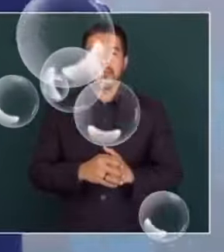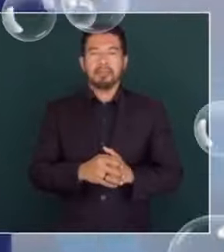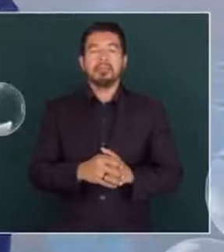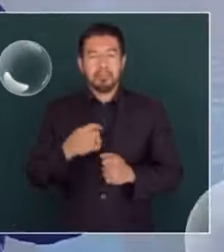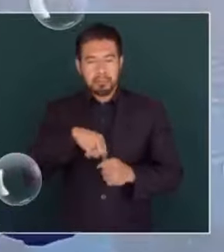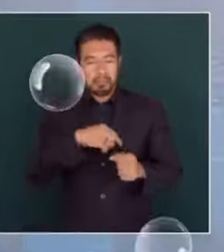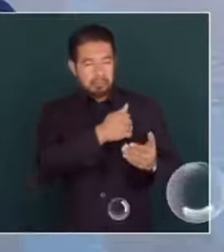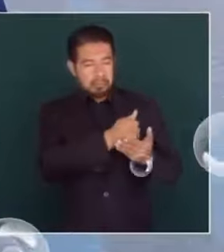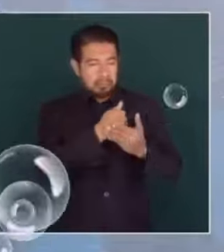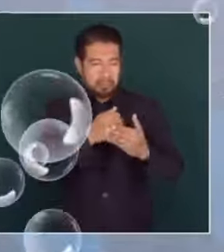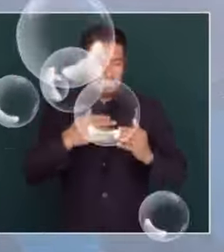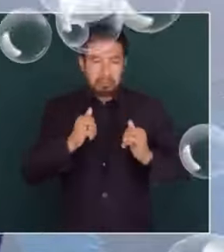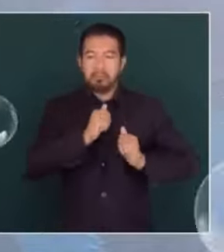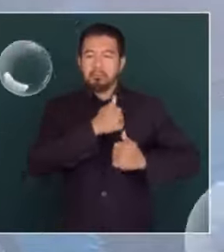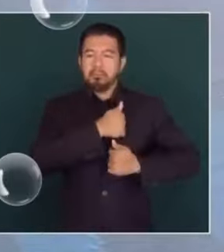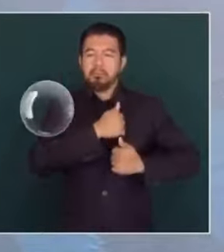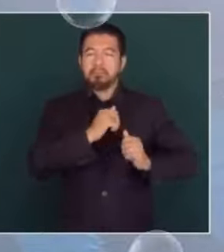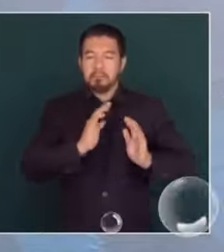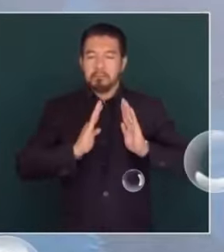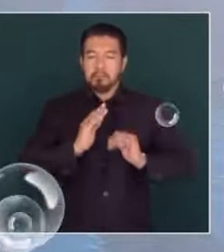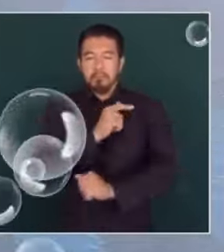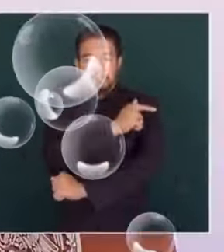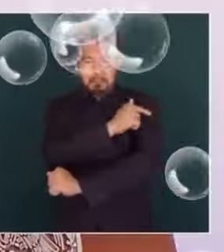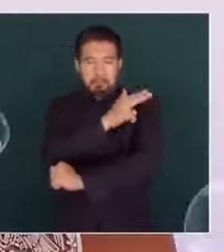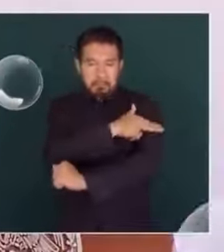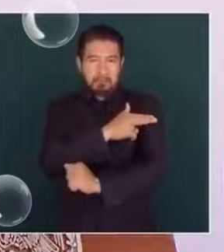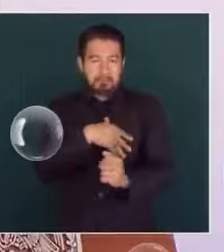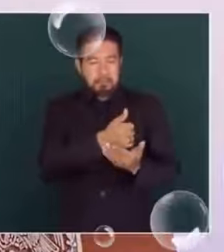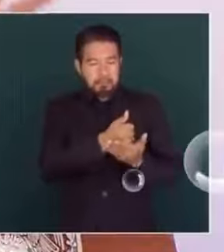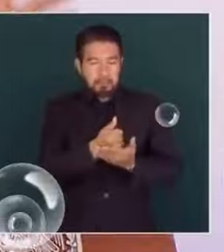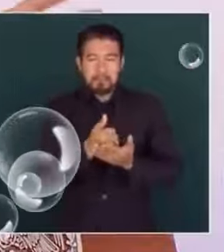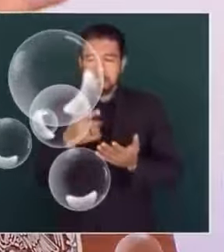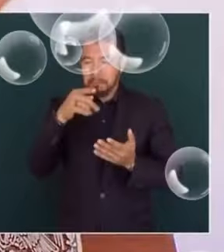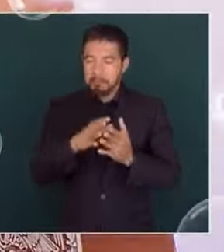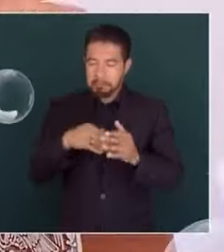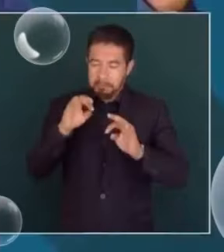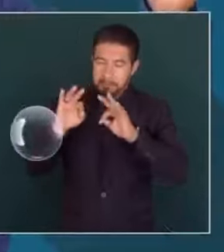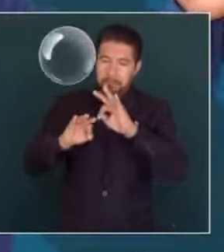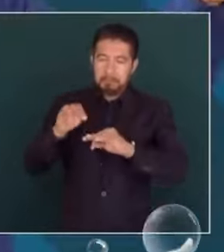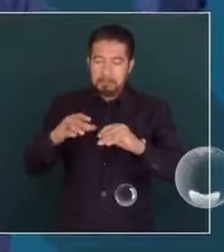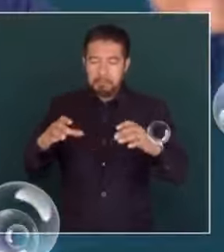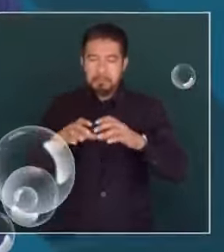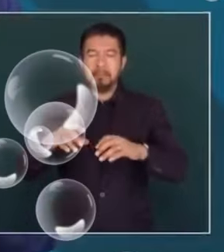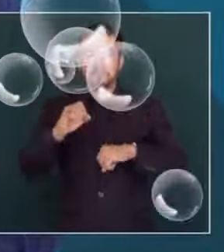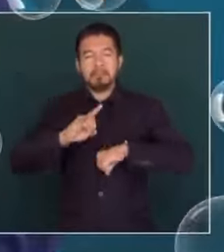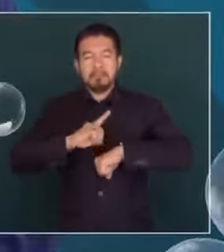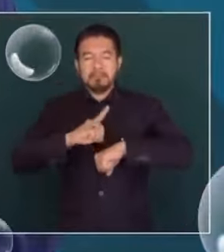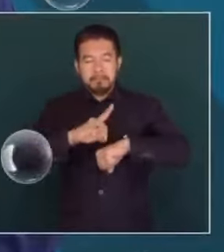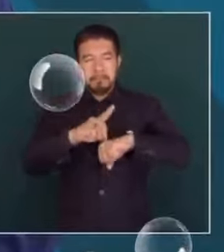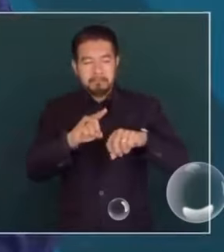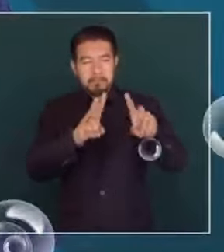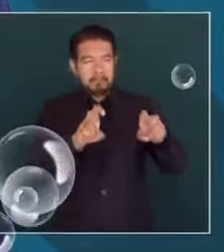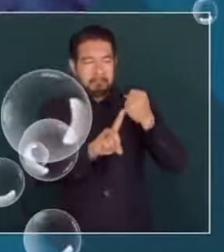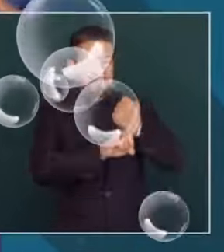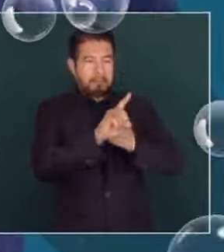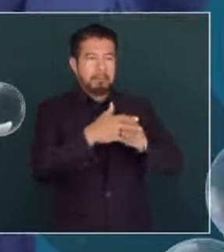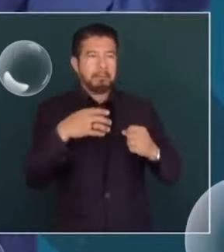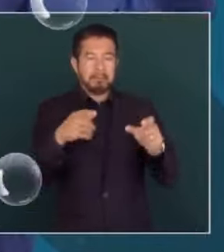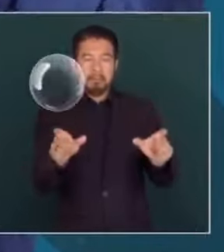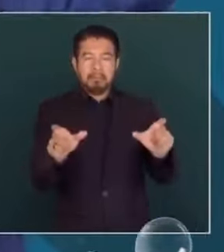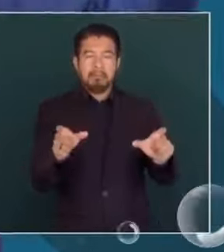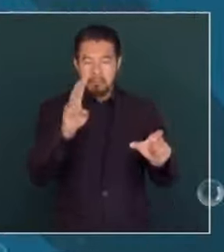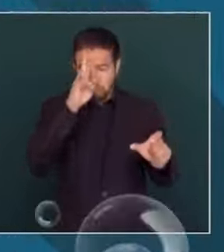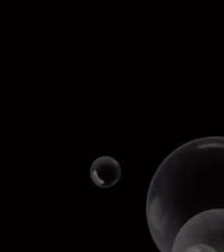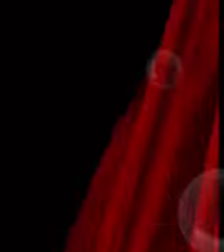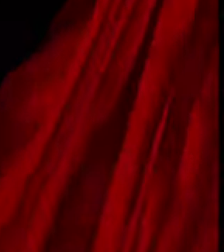de las Fuerzas Armadas, de la Guardia Nacional, atendiendo el problema de la inseguridad y de la violencia todos los días. Y también hemos